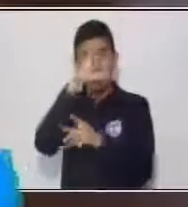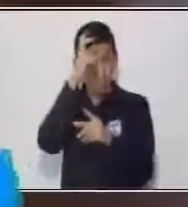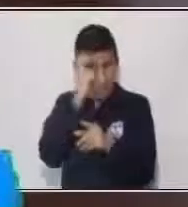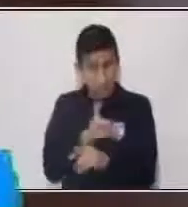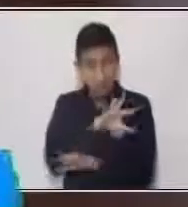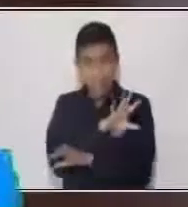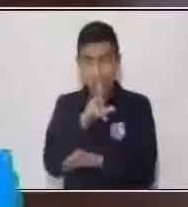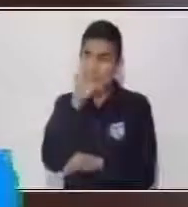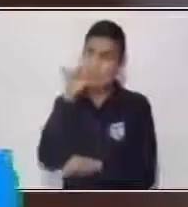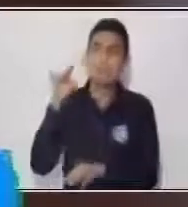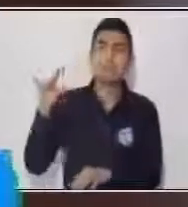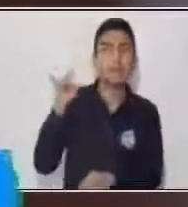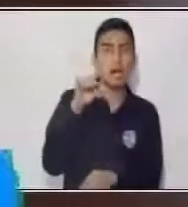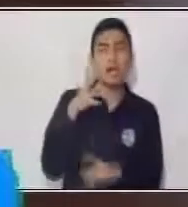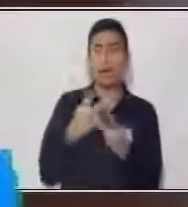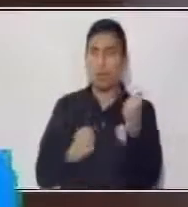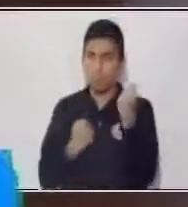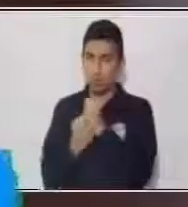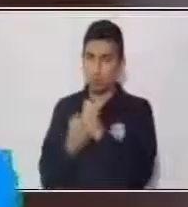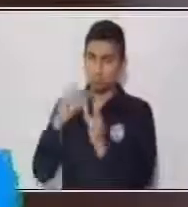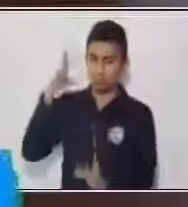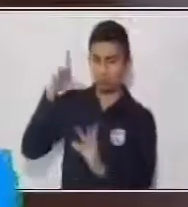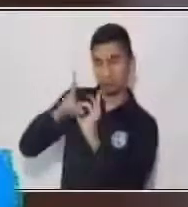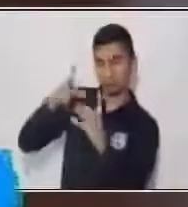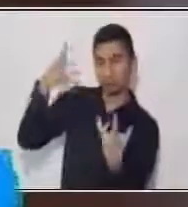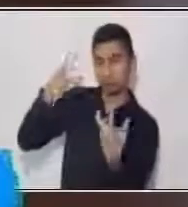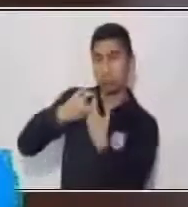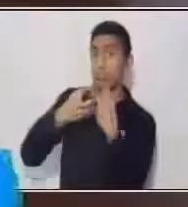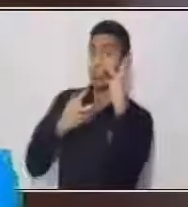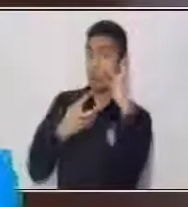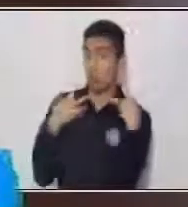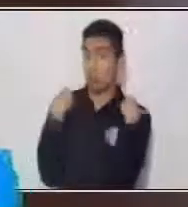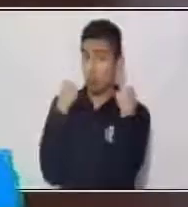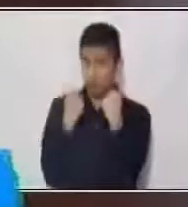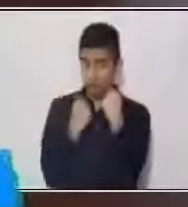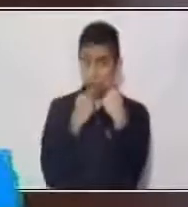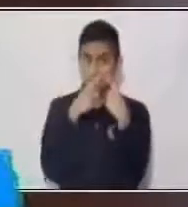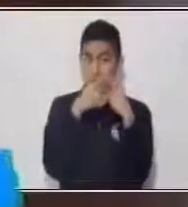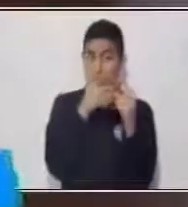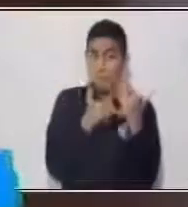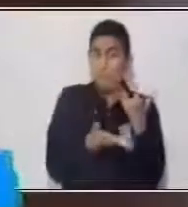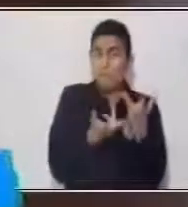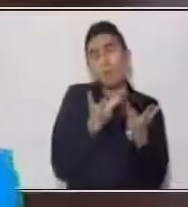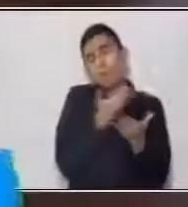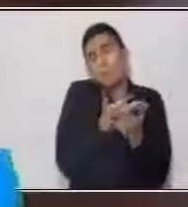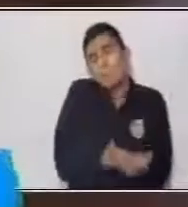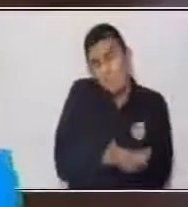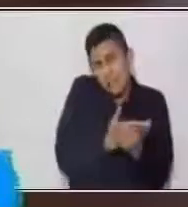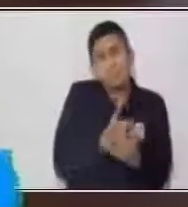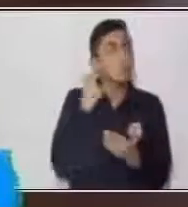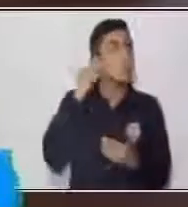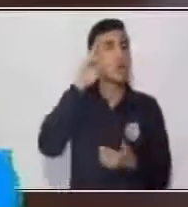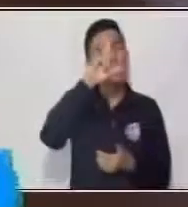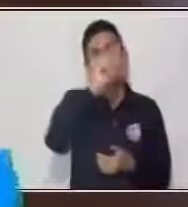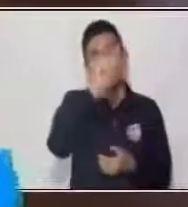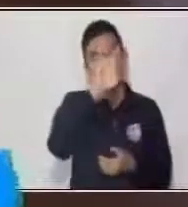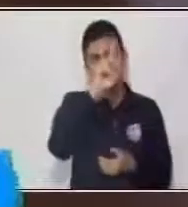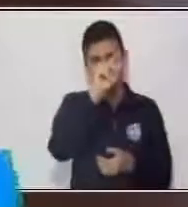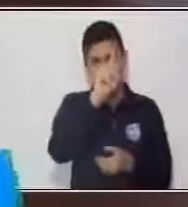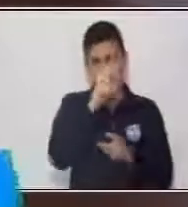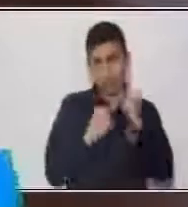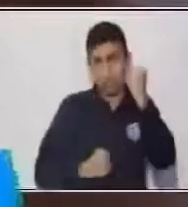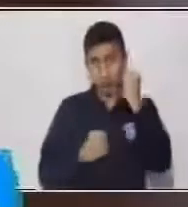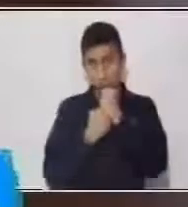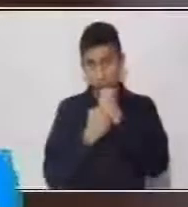huevo flota en el agua. Sobre el huevo actúan dos fuerzas. El peso, que es la fuerza de gravedad, que lo